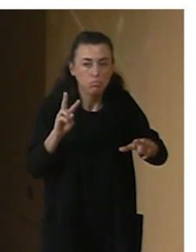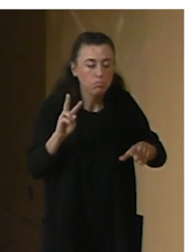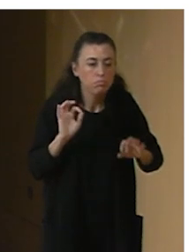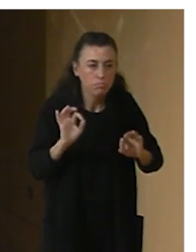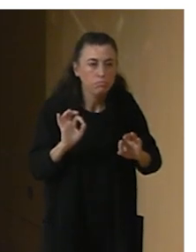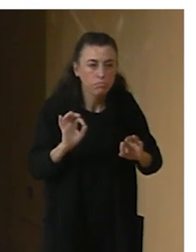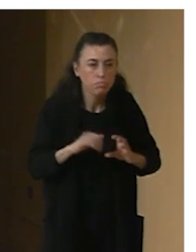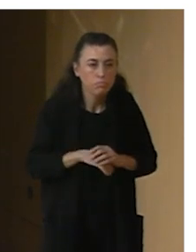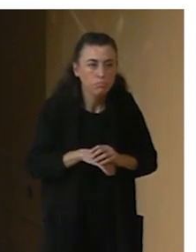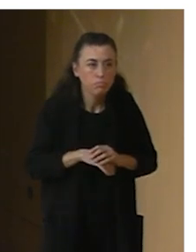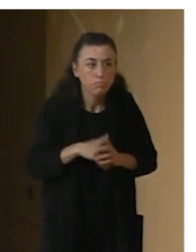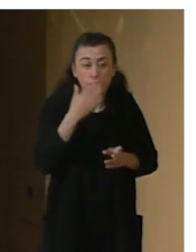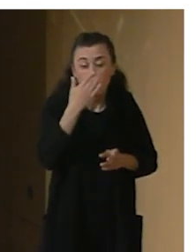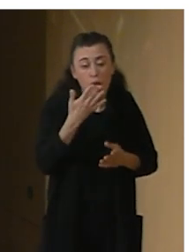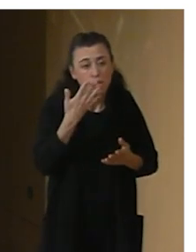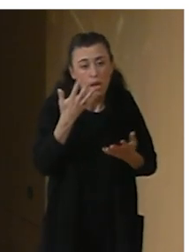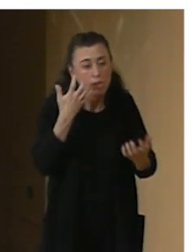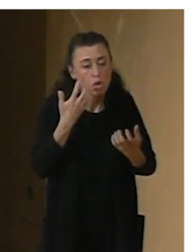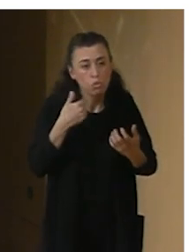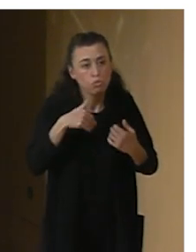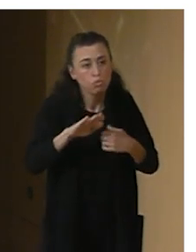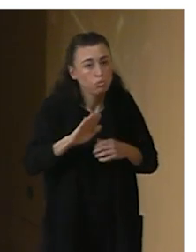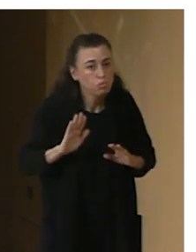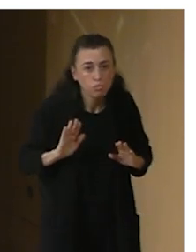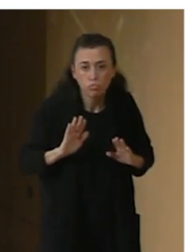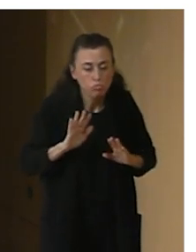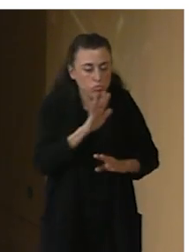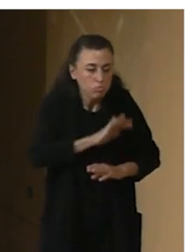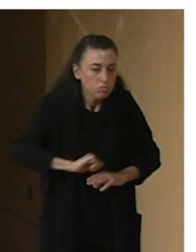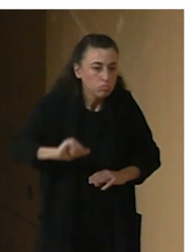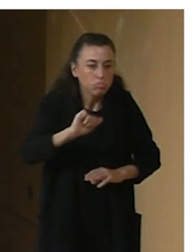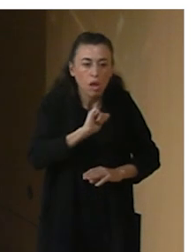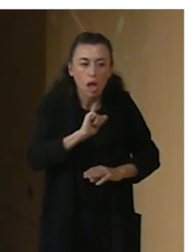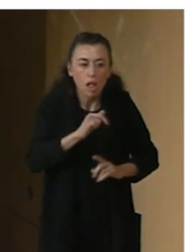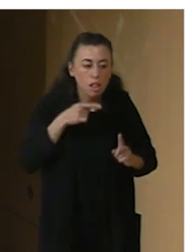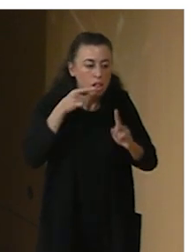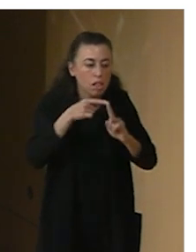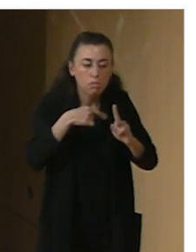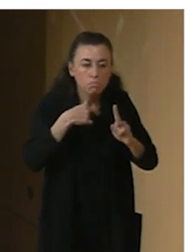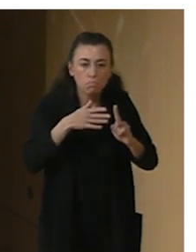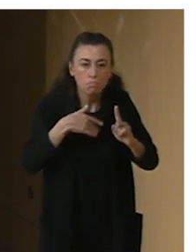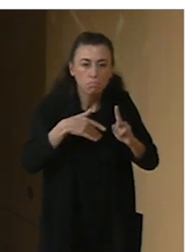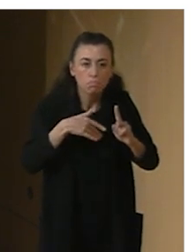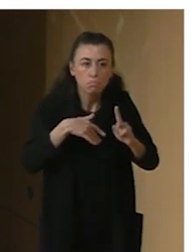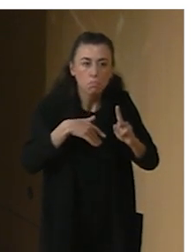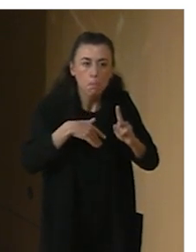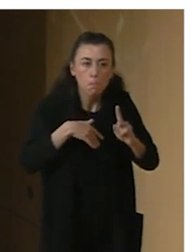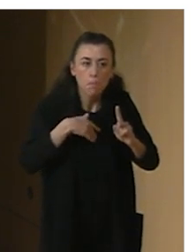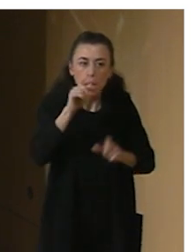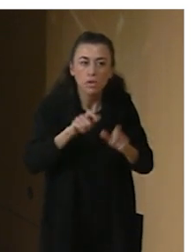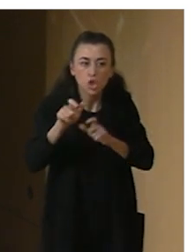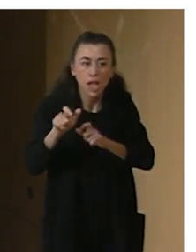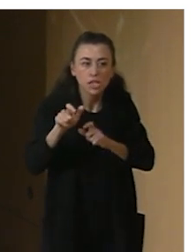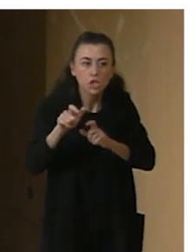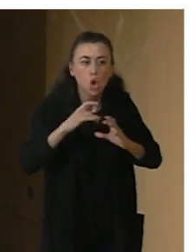La verdad es es un espectáculo realmente impresionante, un espectáculo dirigido especialmente a personas con TEA.